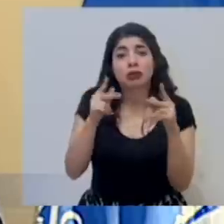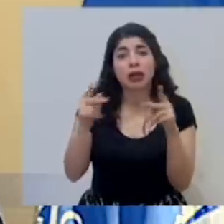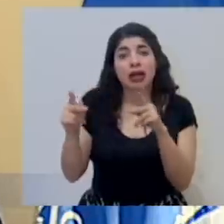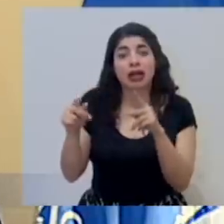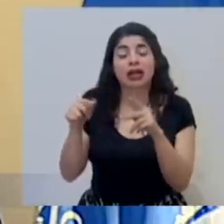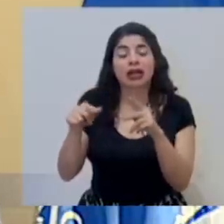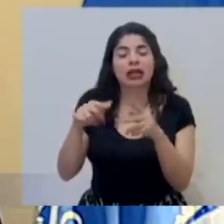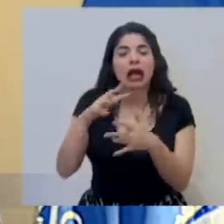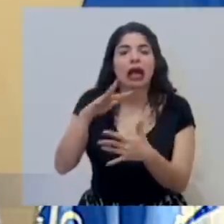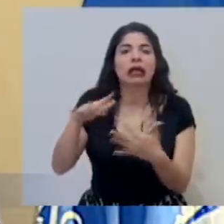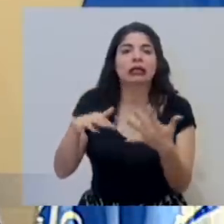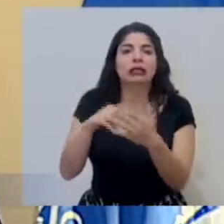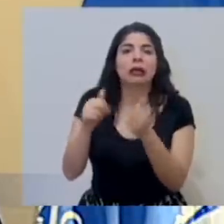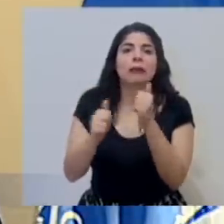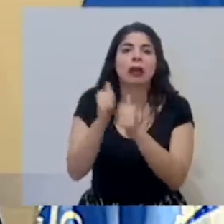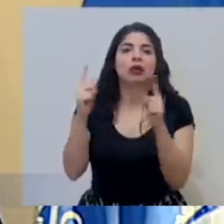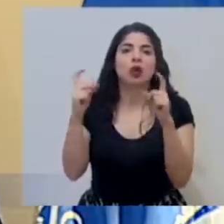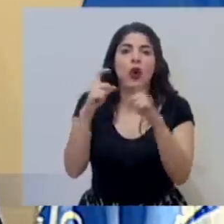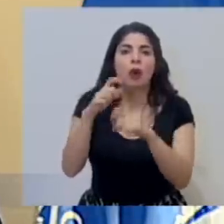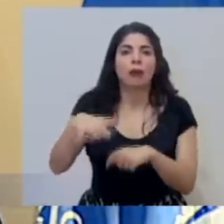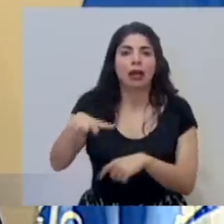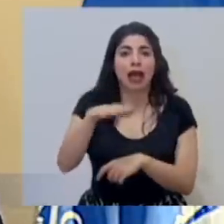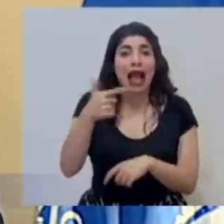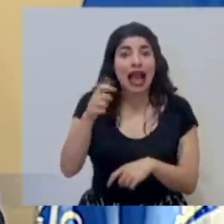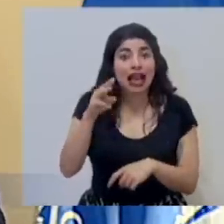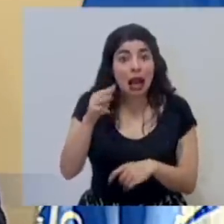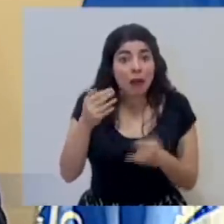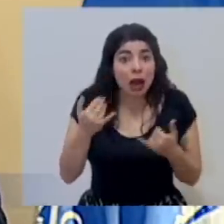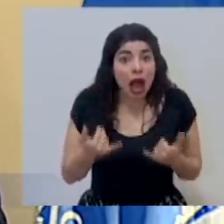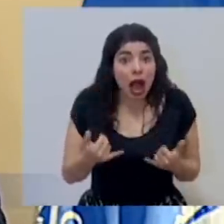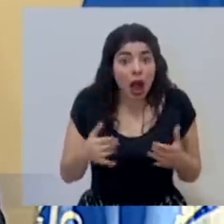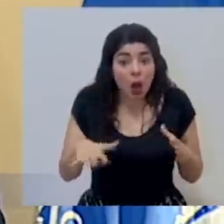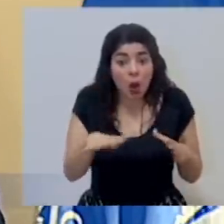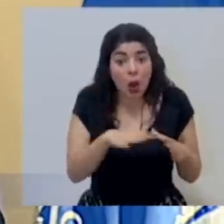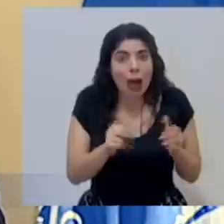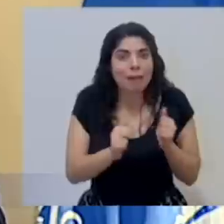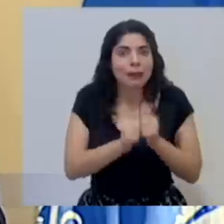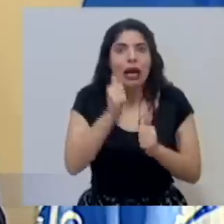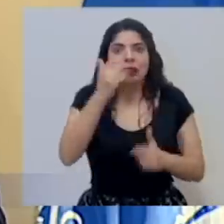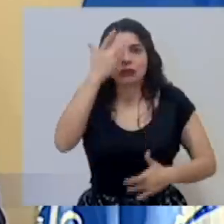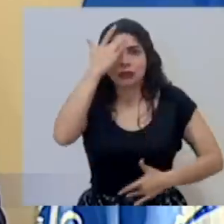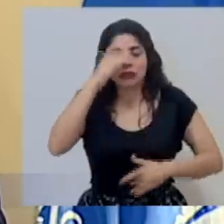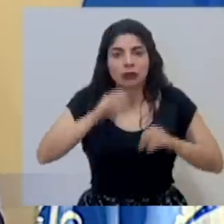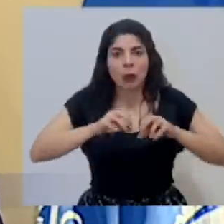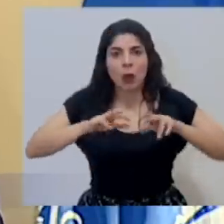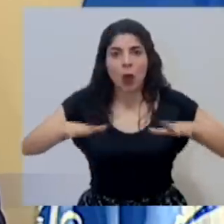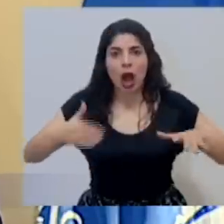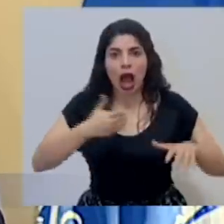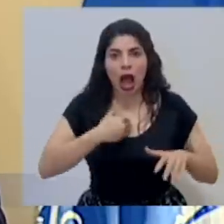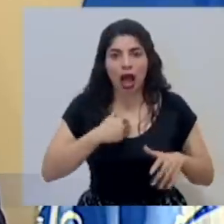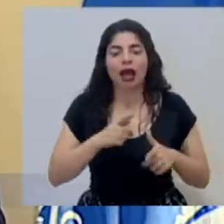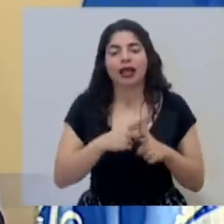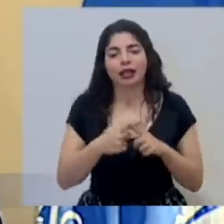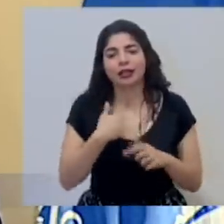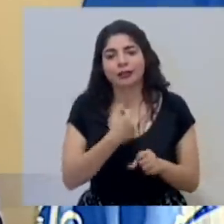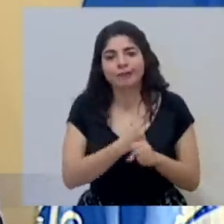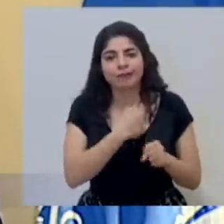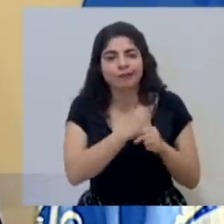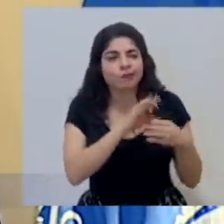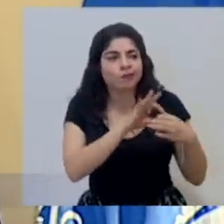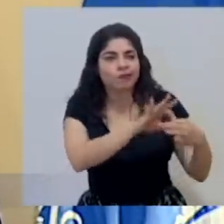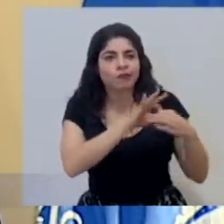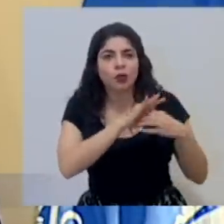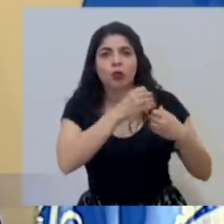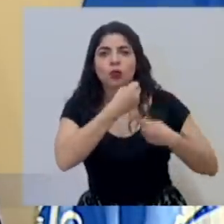y complicar más bien el escenario en la GAM, donde más tenemos en este momento de transmisión. Así que todo eso lo hemos venido trabajando también con las